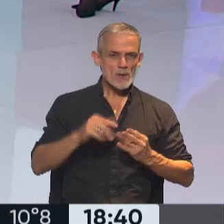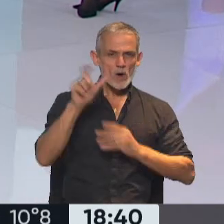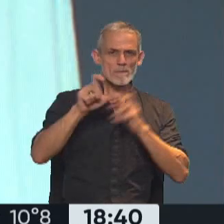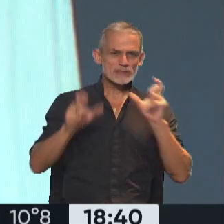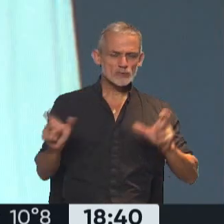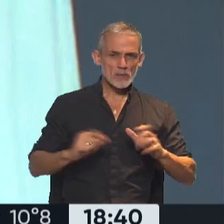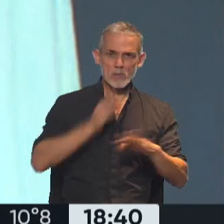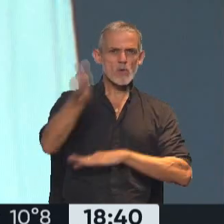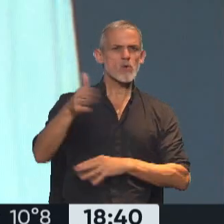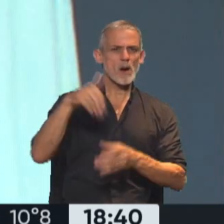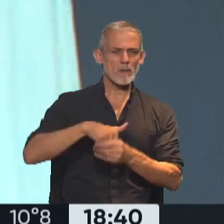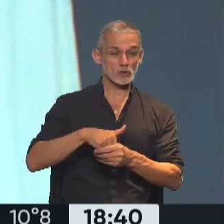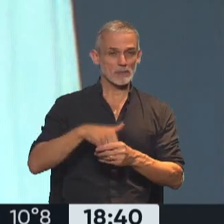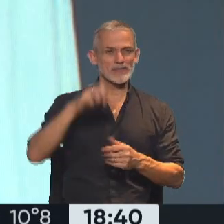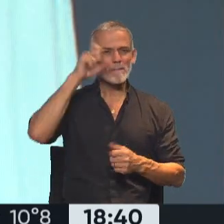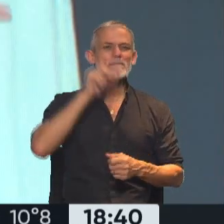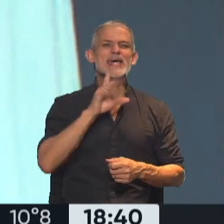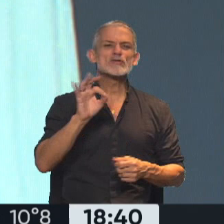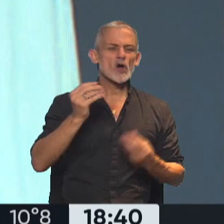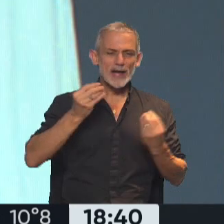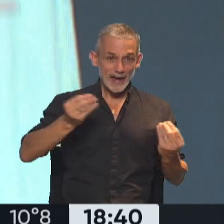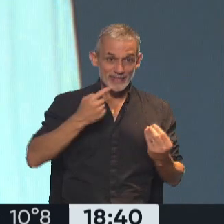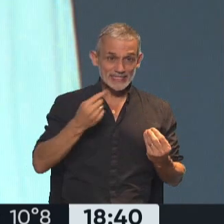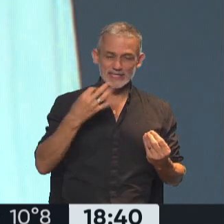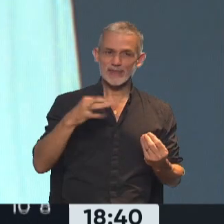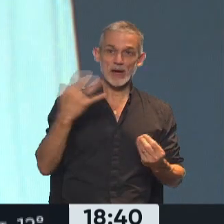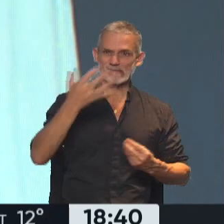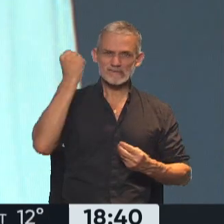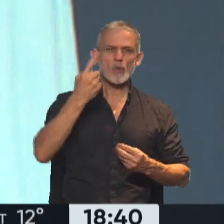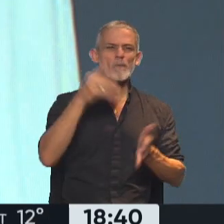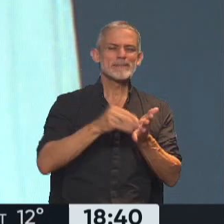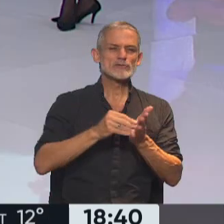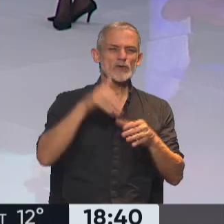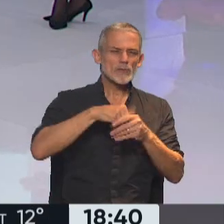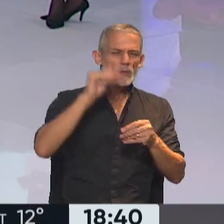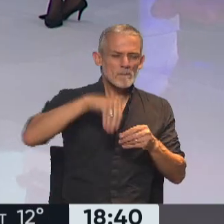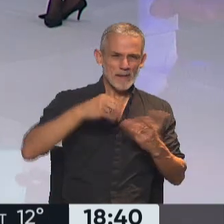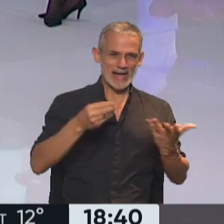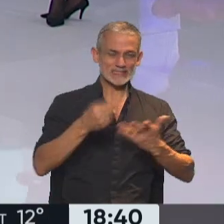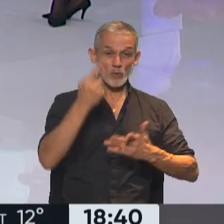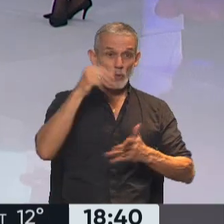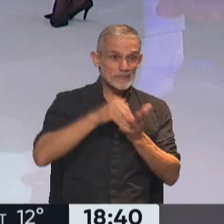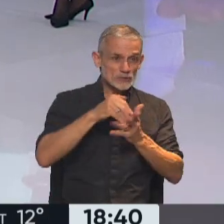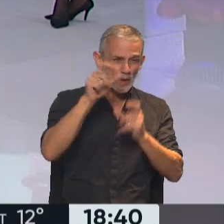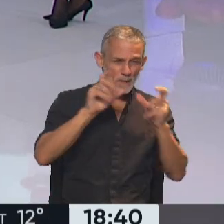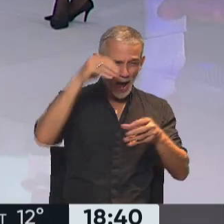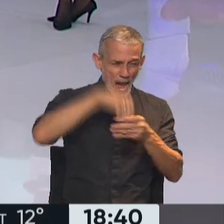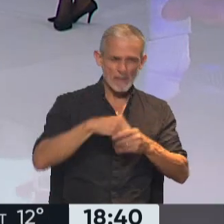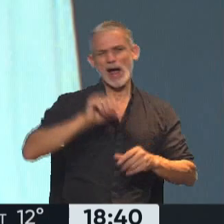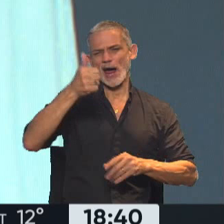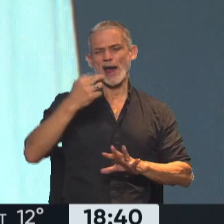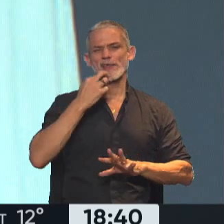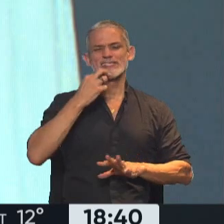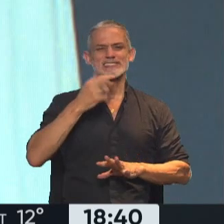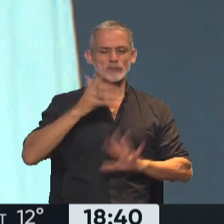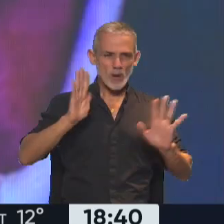colombianas a votar. ¿Qué dice Petro? ¿Qué plantea? Que tienen que conseguir un millón de votos más y de esa manera gana el 19